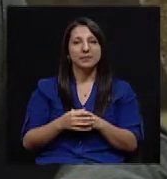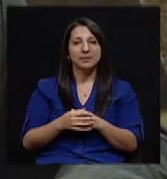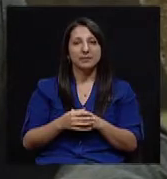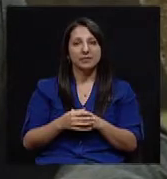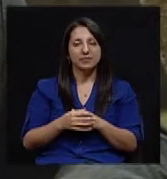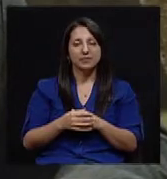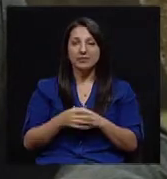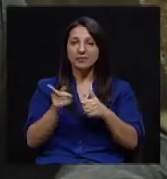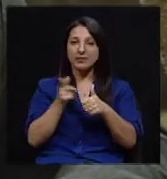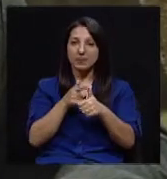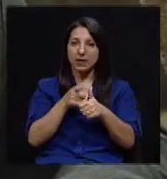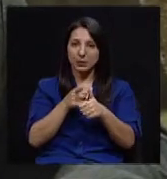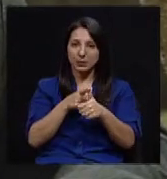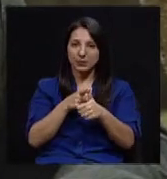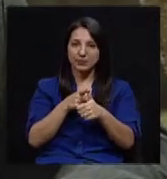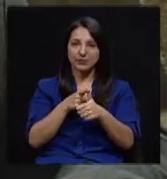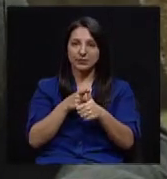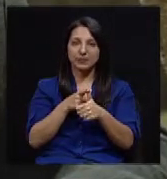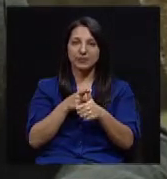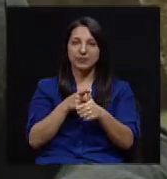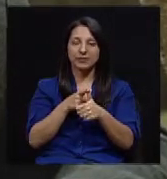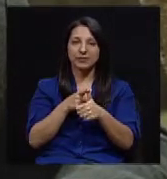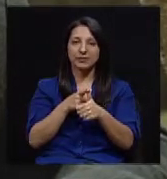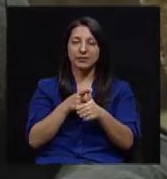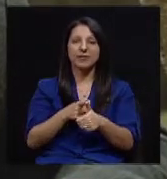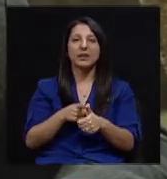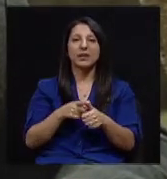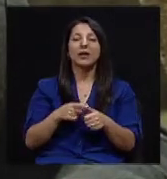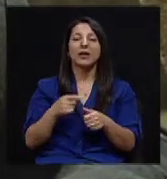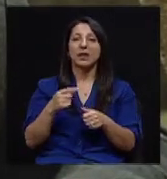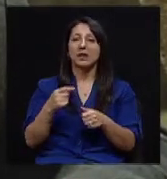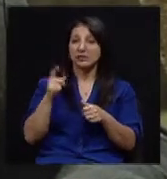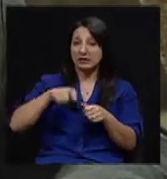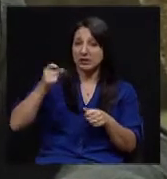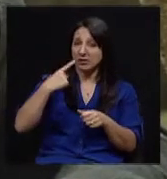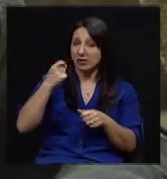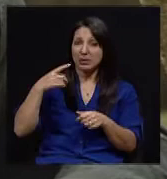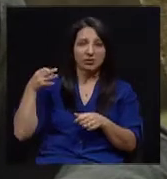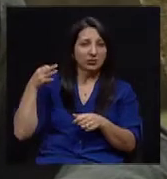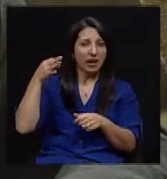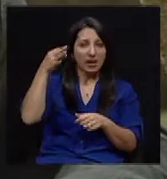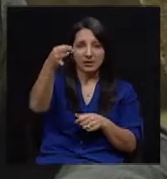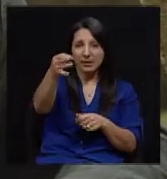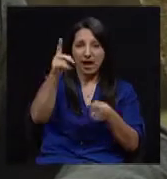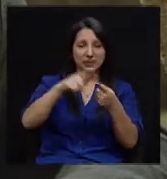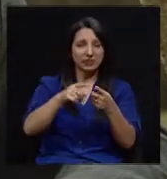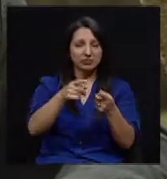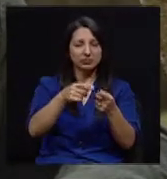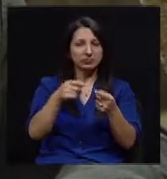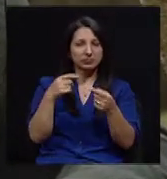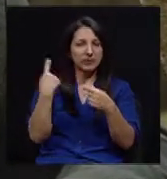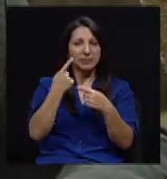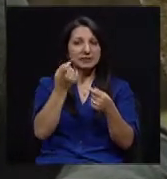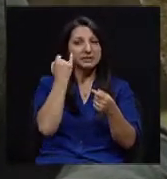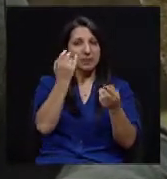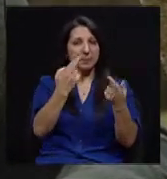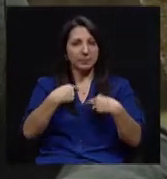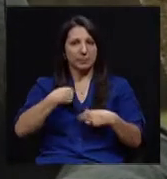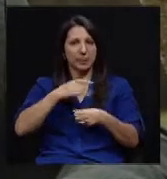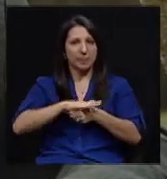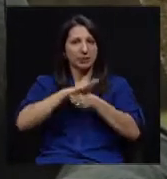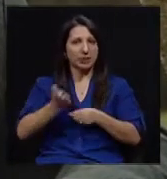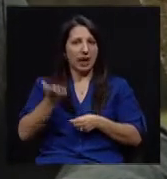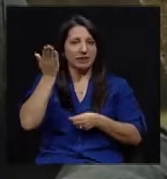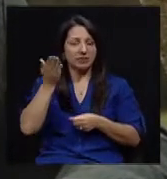El primero es, ¿Ocuparé tratamiento de por vida una vez que me hacen diagnóstico? la gran mayoría de la